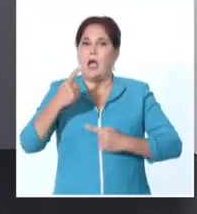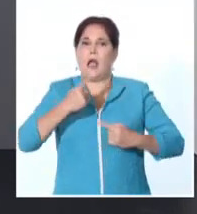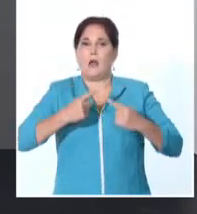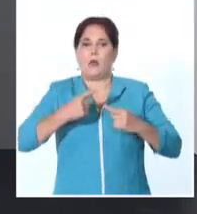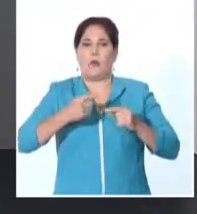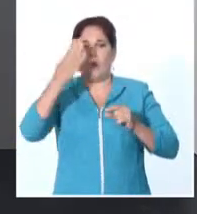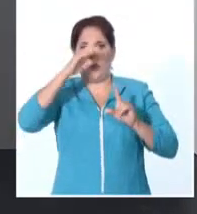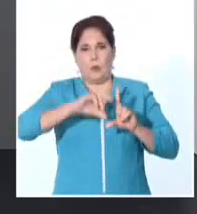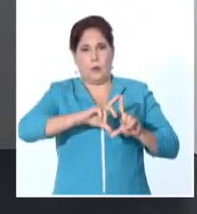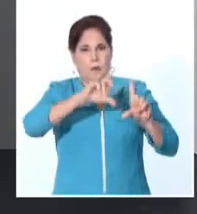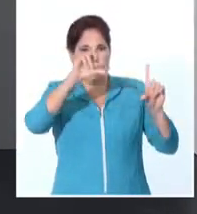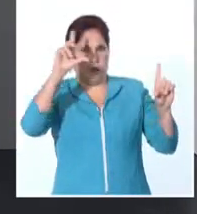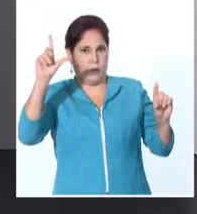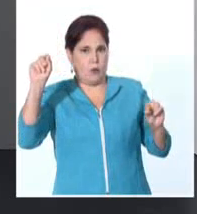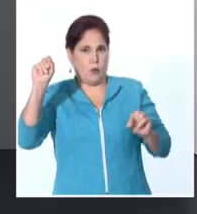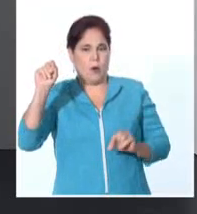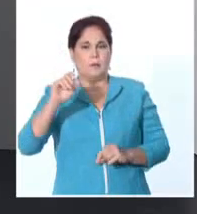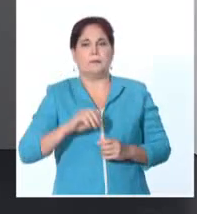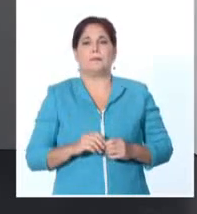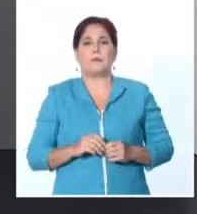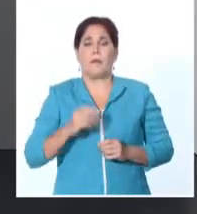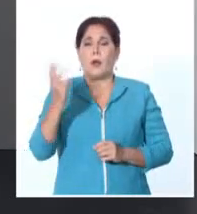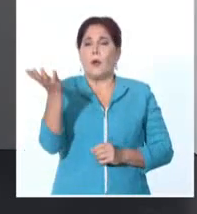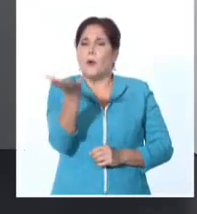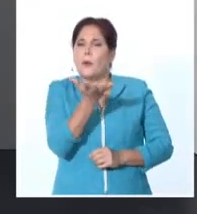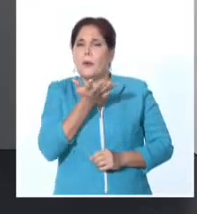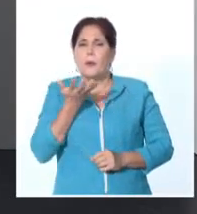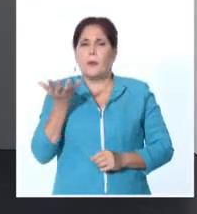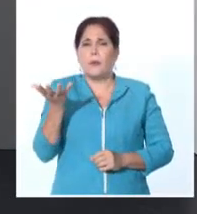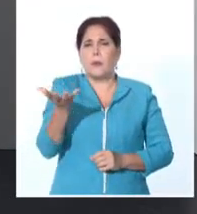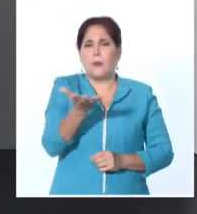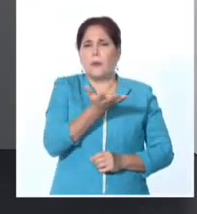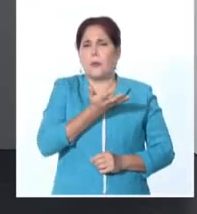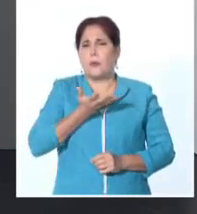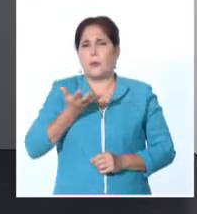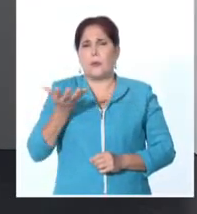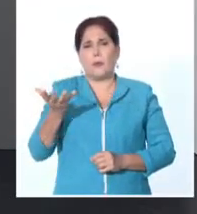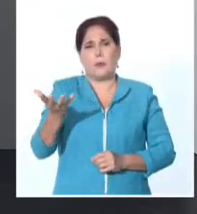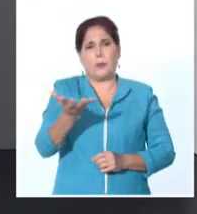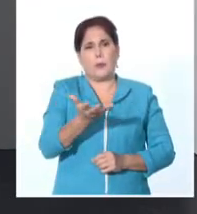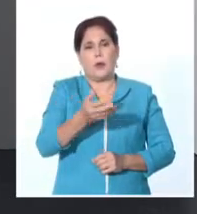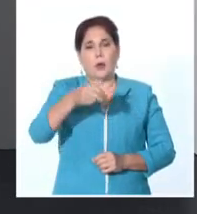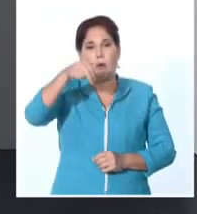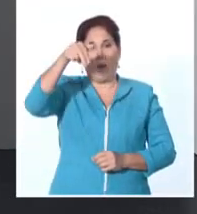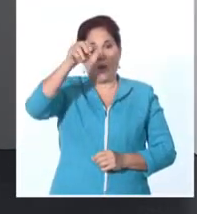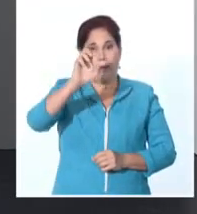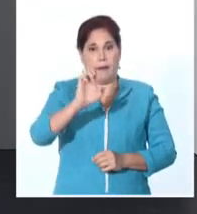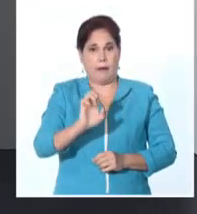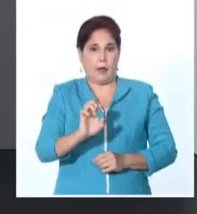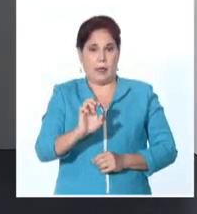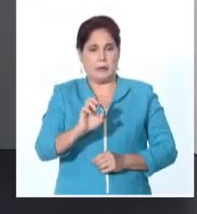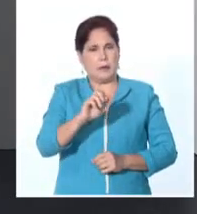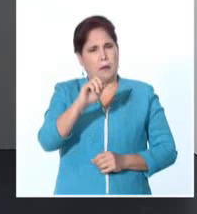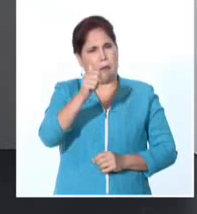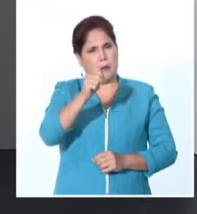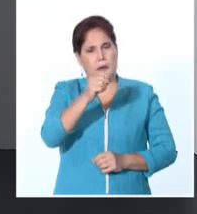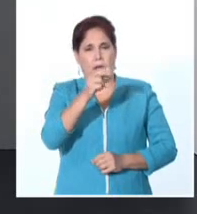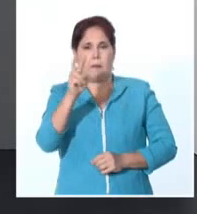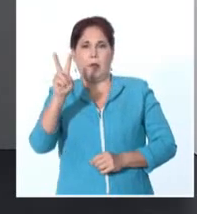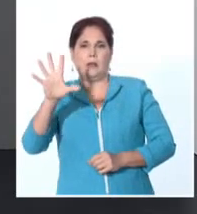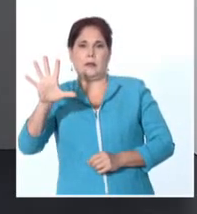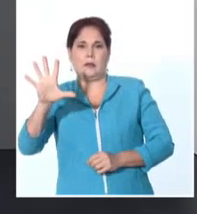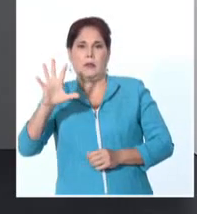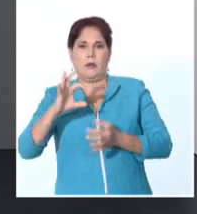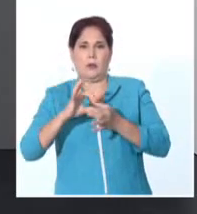Los vientos serán variables débiles y por la tarde soplarán del nordeste al este con velocidades entre 10 y 25